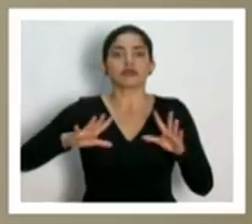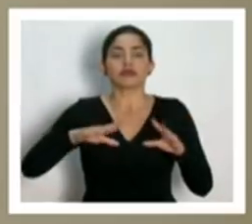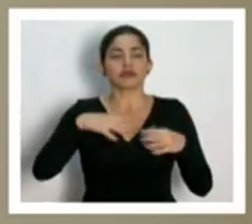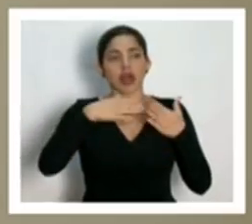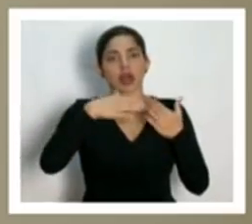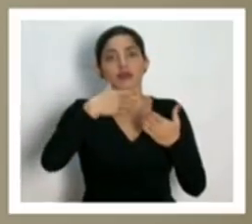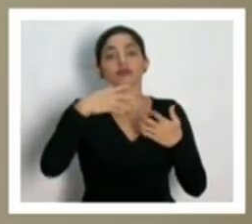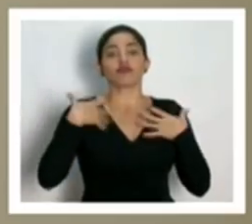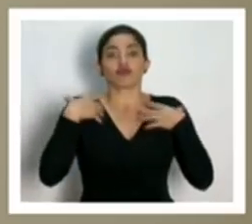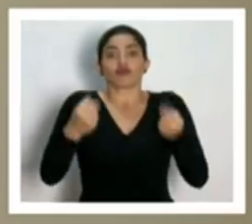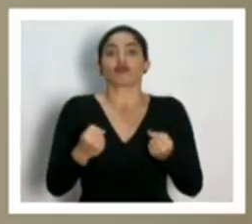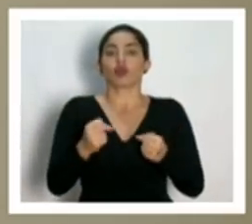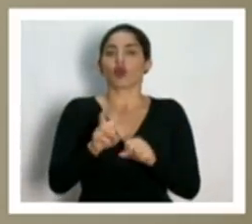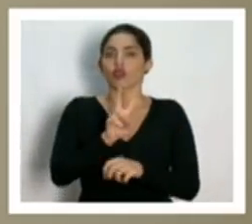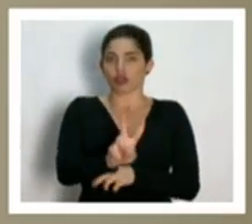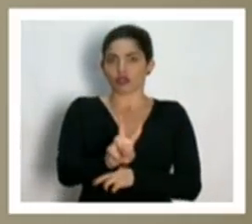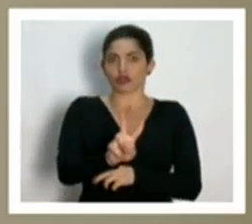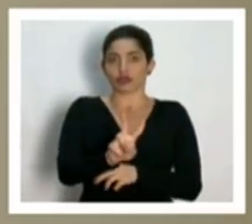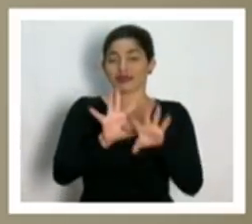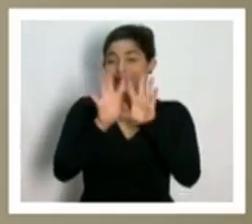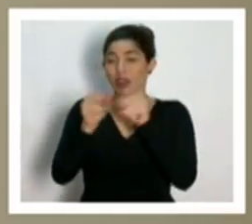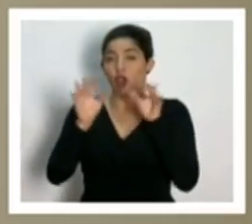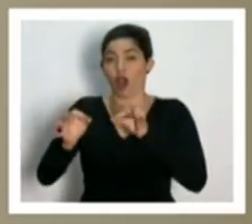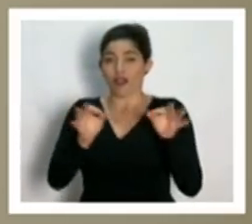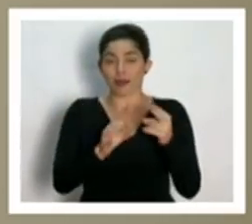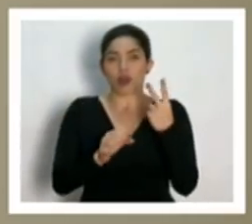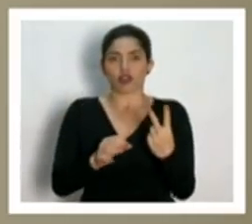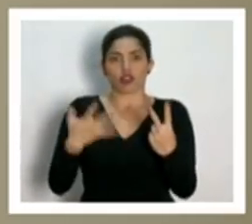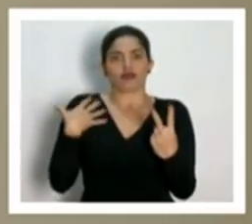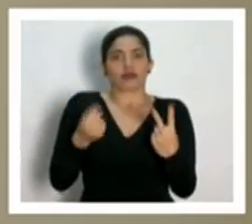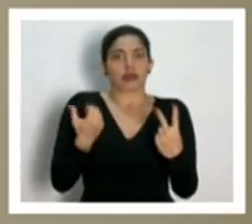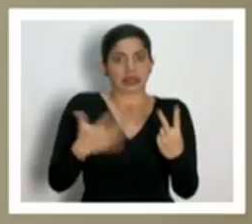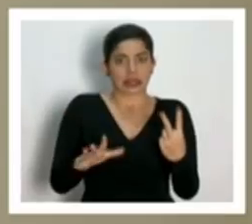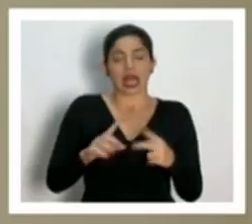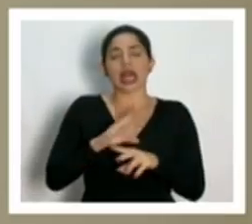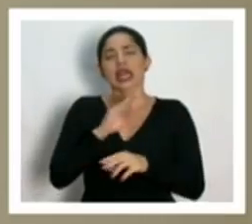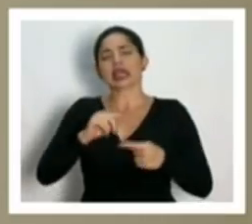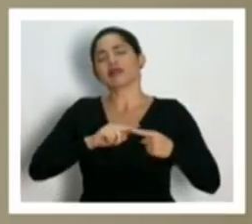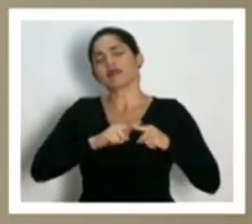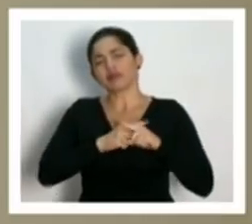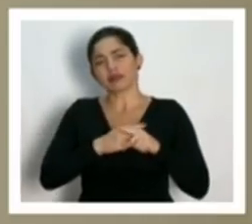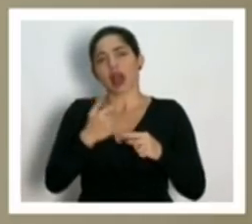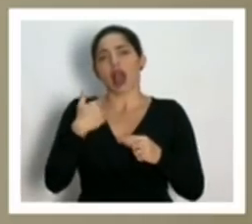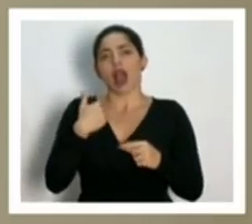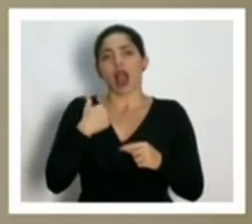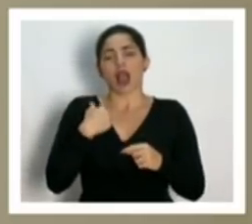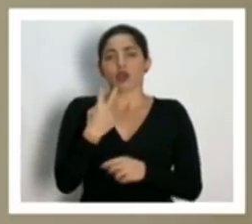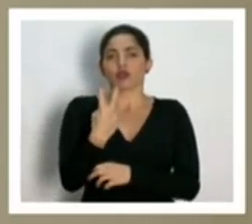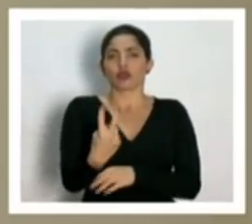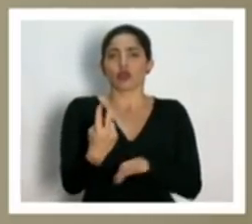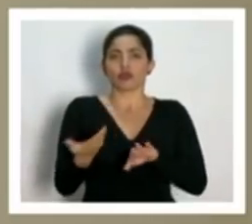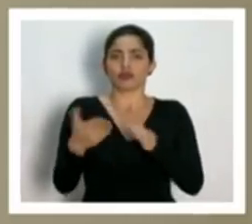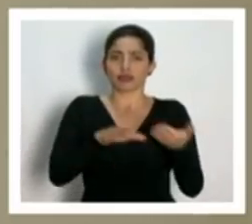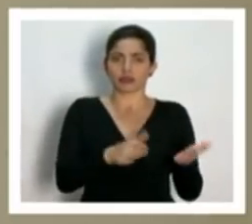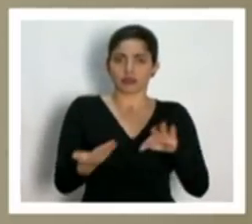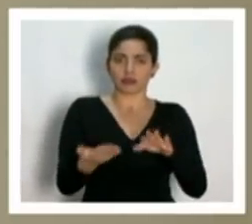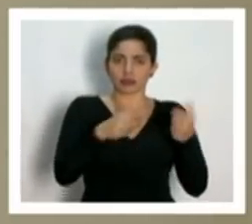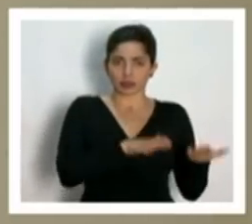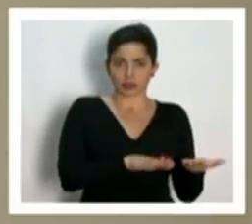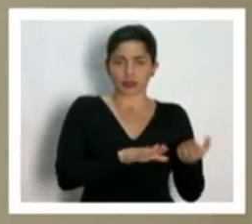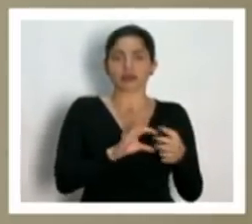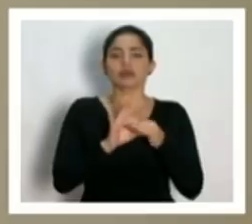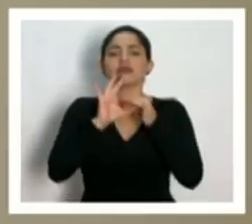alta dos entre todos los confirmados y lamentablemente llevamos contabilizados dos fallecimientos